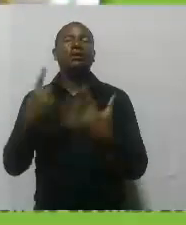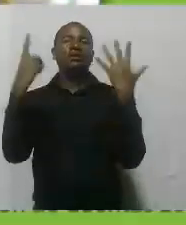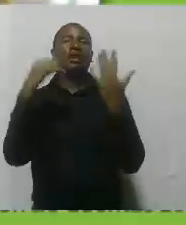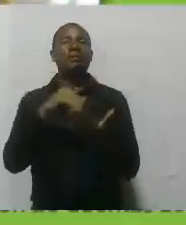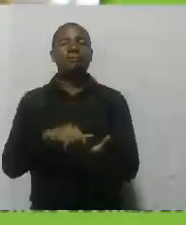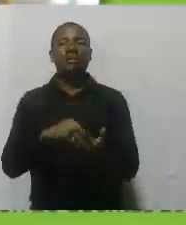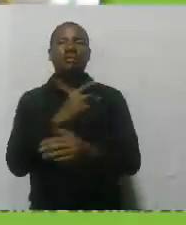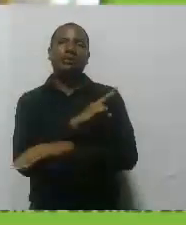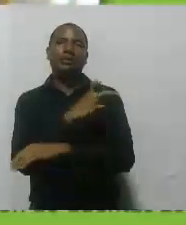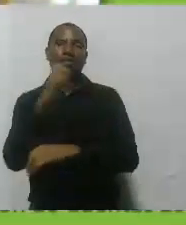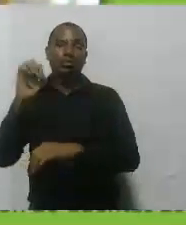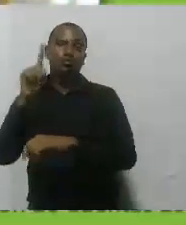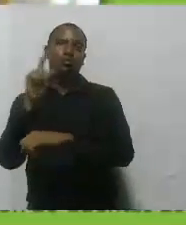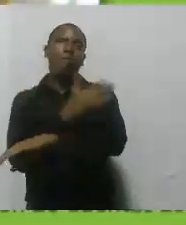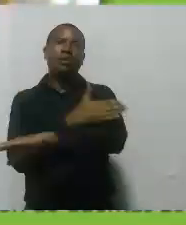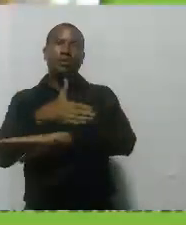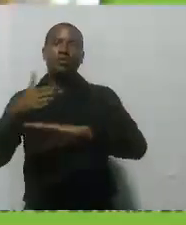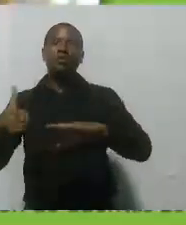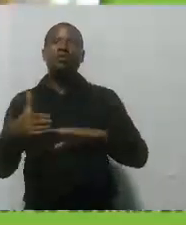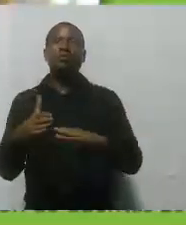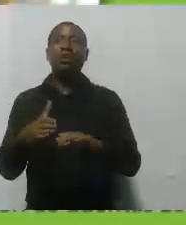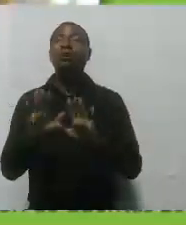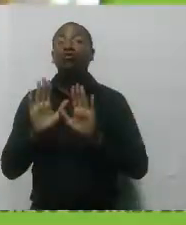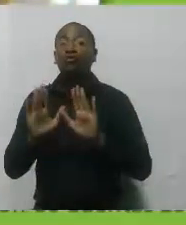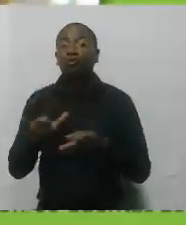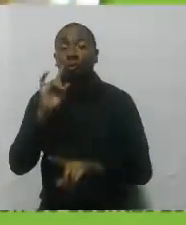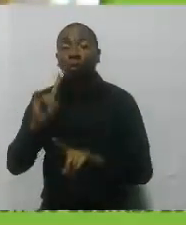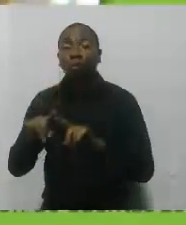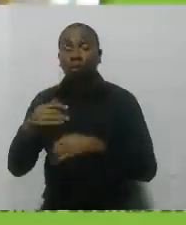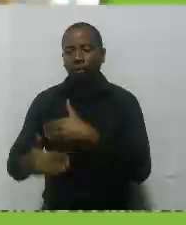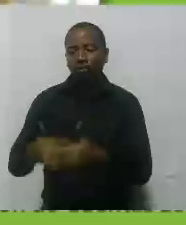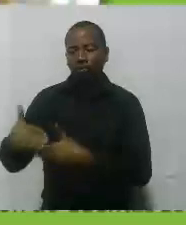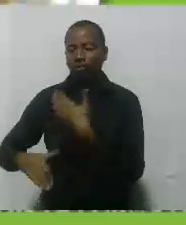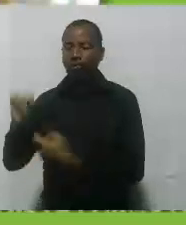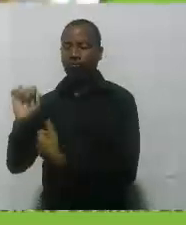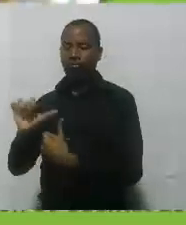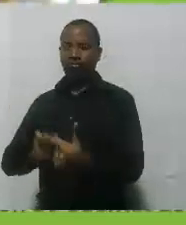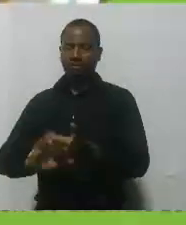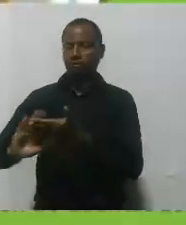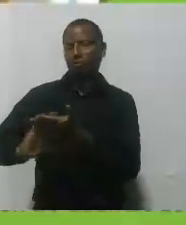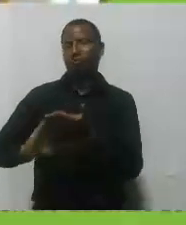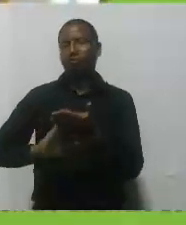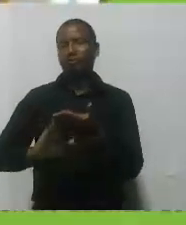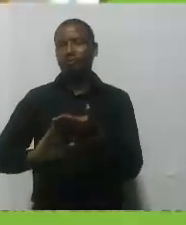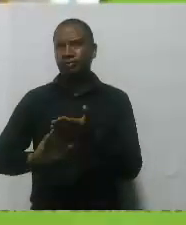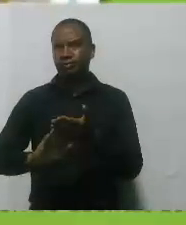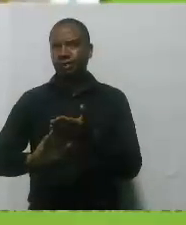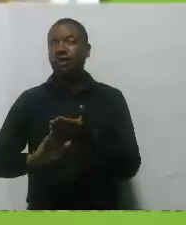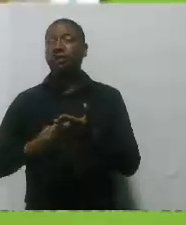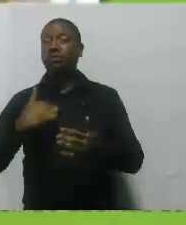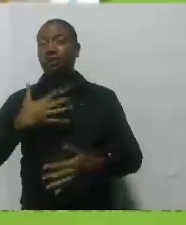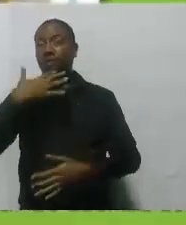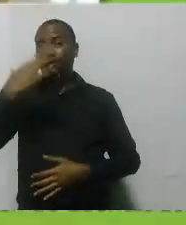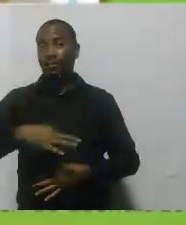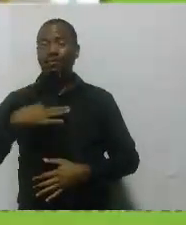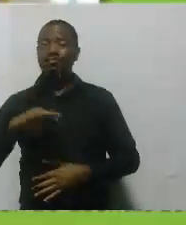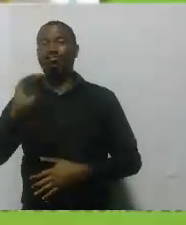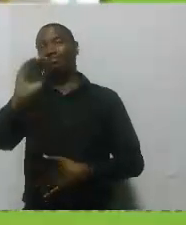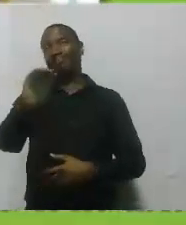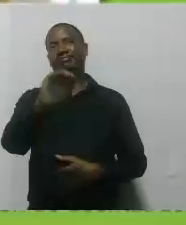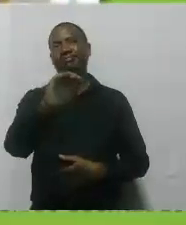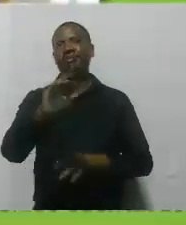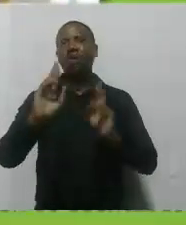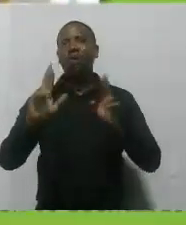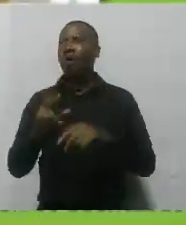.941.000 pesos para este proceso. Que a su vez, sí lo quiero decir, ojalá que